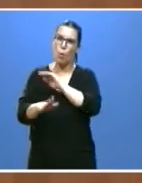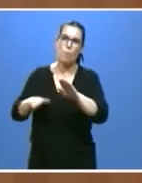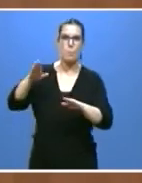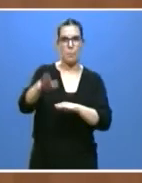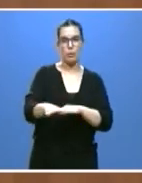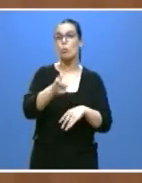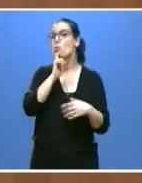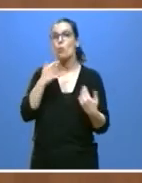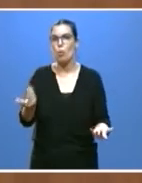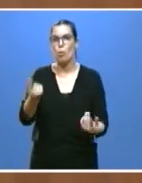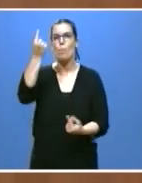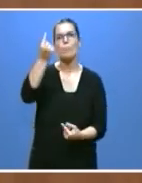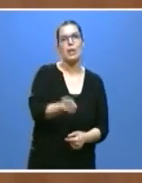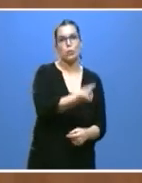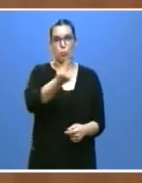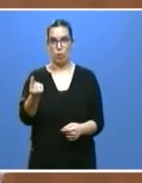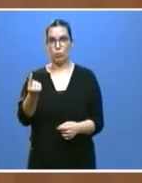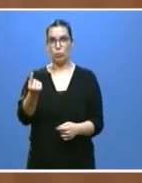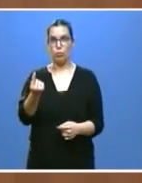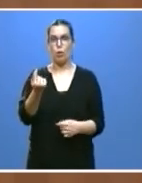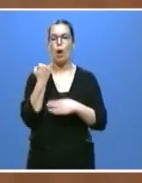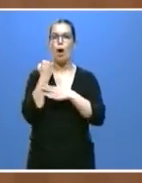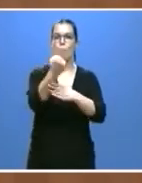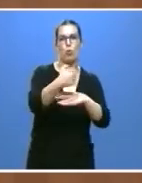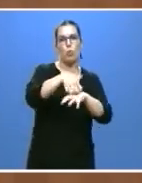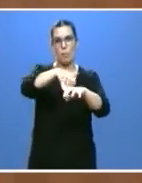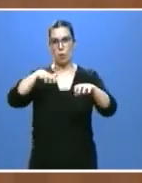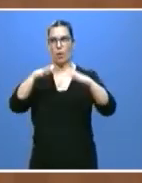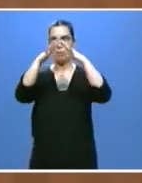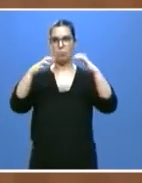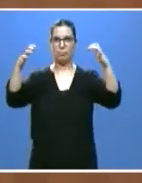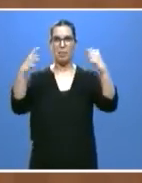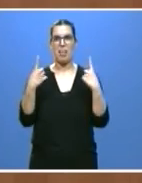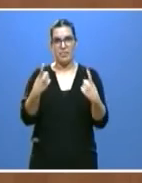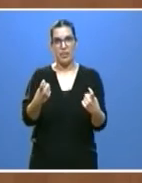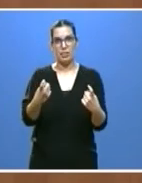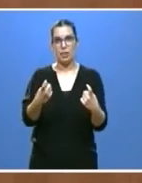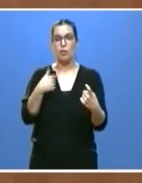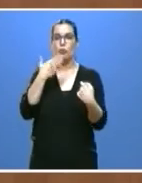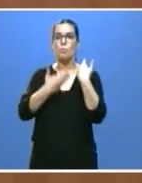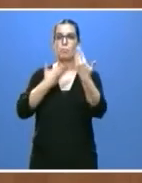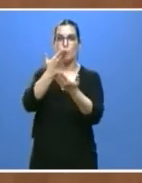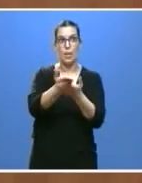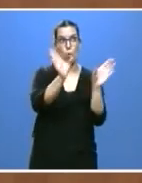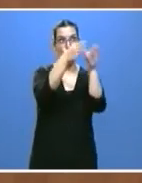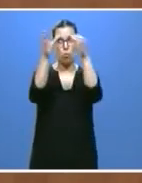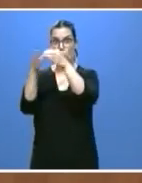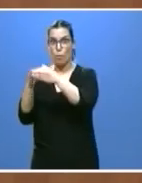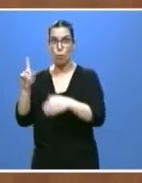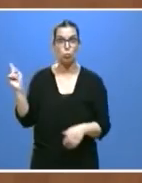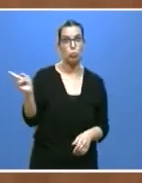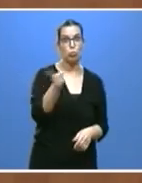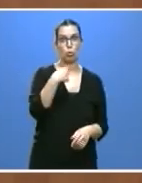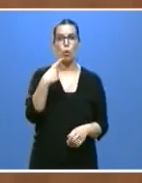presupuestos que los desarrollen con un amplio respaldo parlamentario invito a todos los grupos de esta cámara a